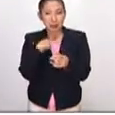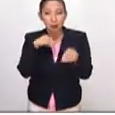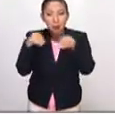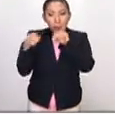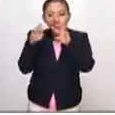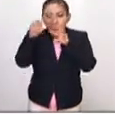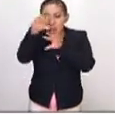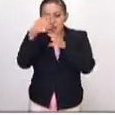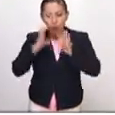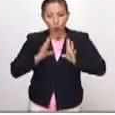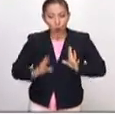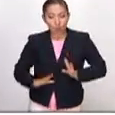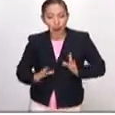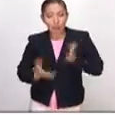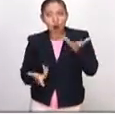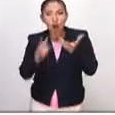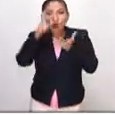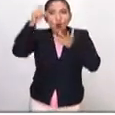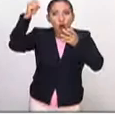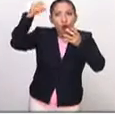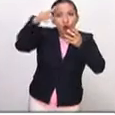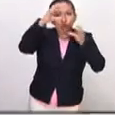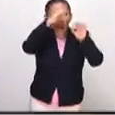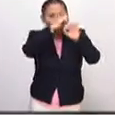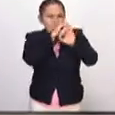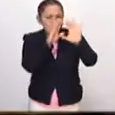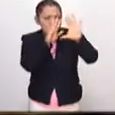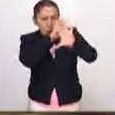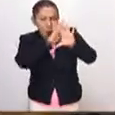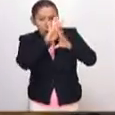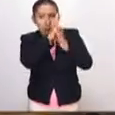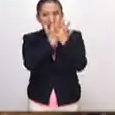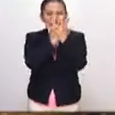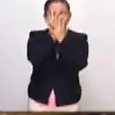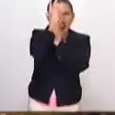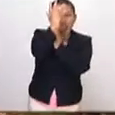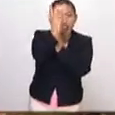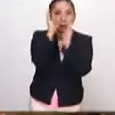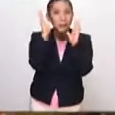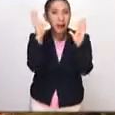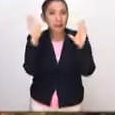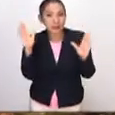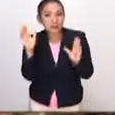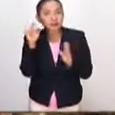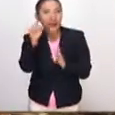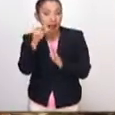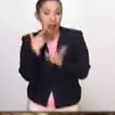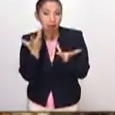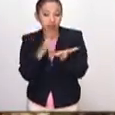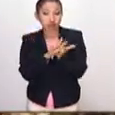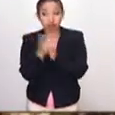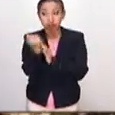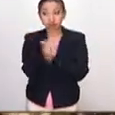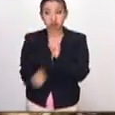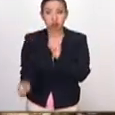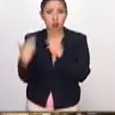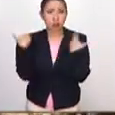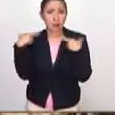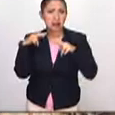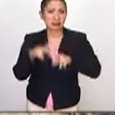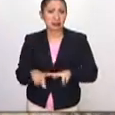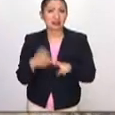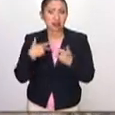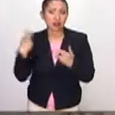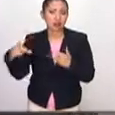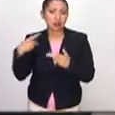cuerpo, de luces, de sombras, de estas exageraciones maravillosas que lo convirtieron en el máximo representante de su generación.